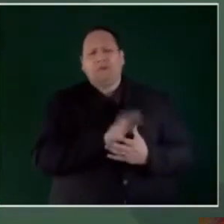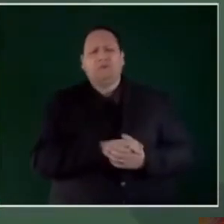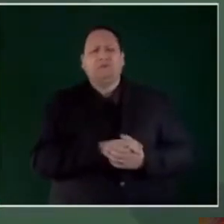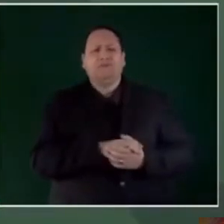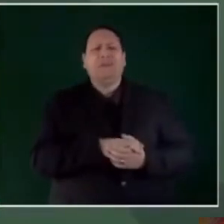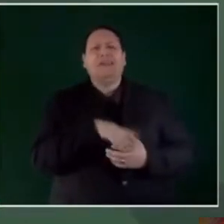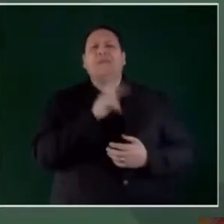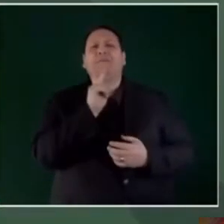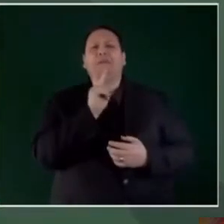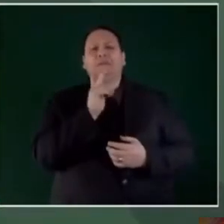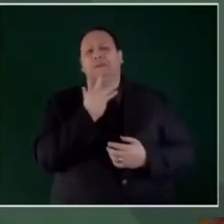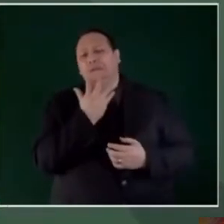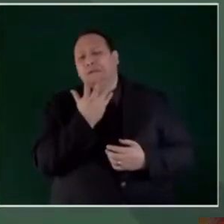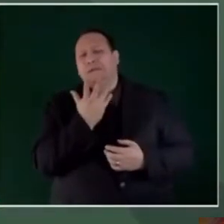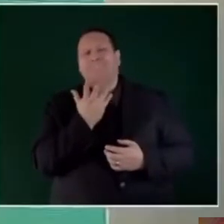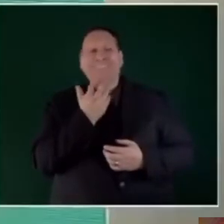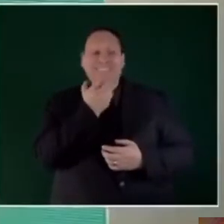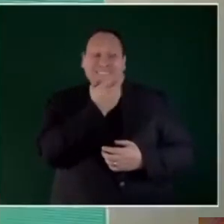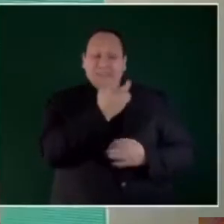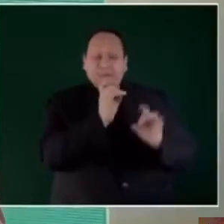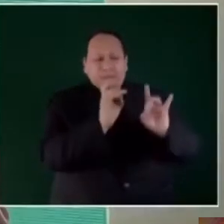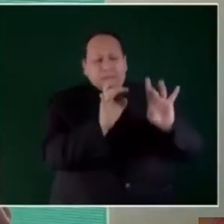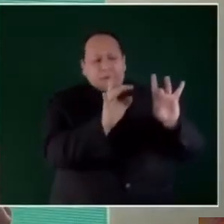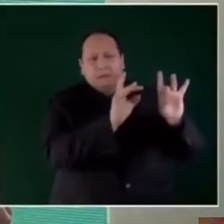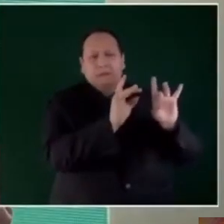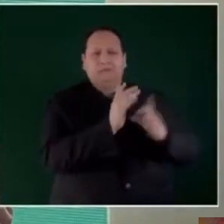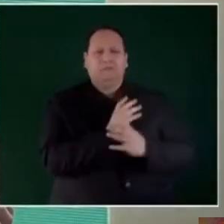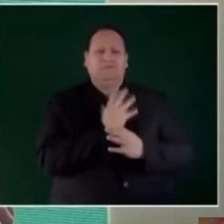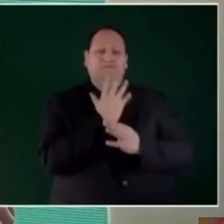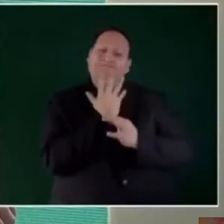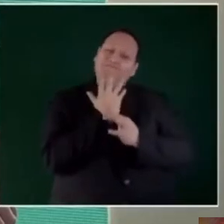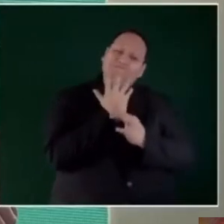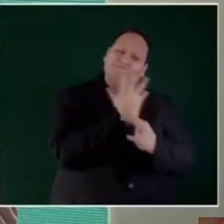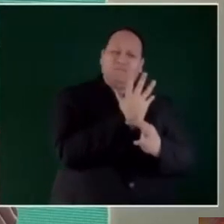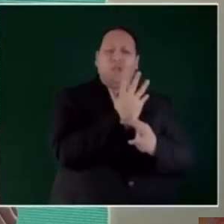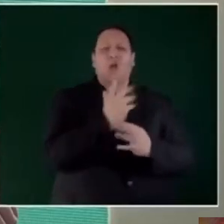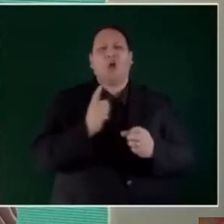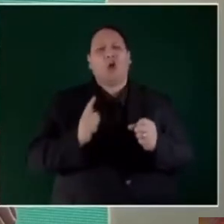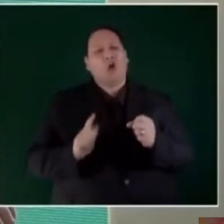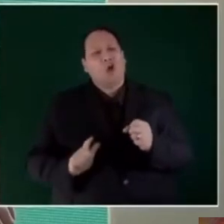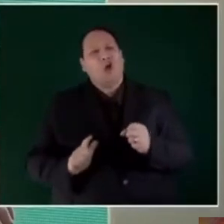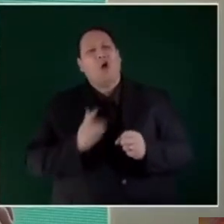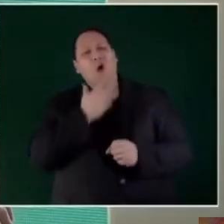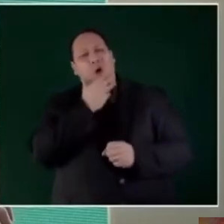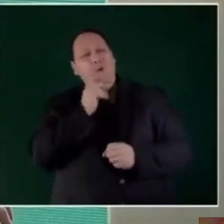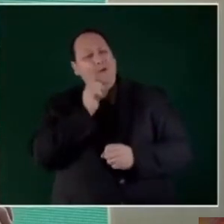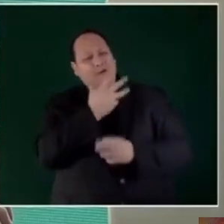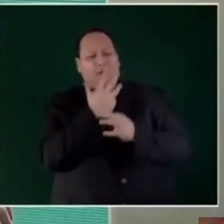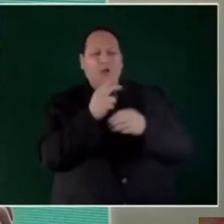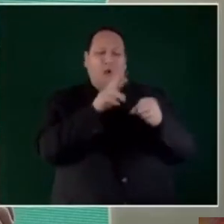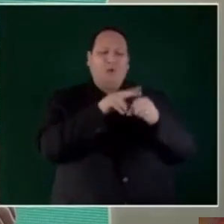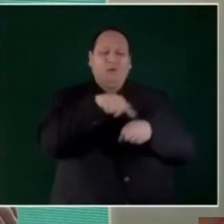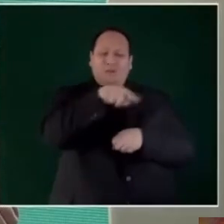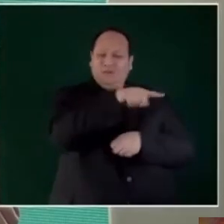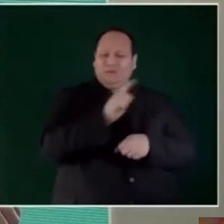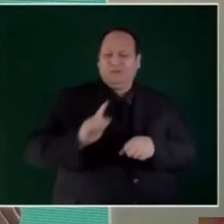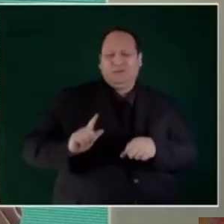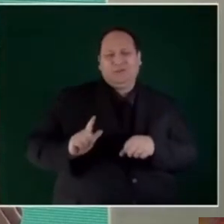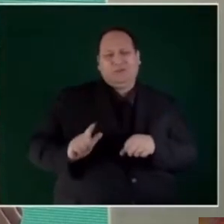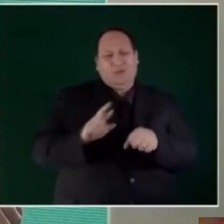es algo de las gobernadoras y los gobernadores. que yo espero que van a ser